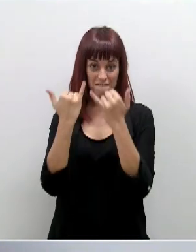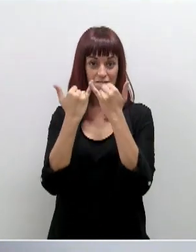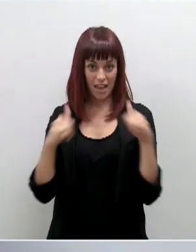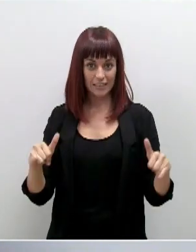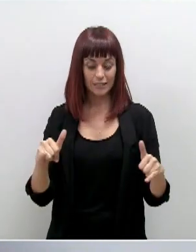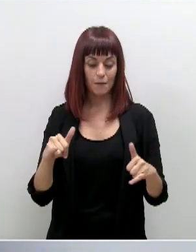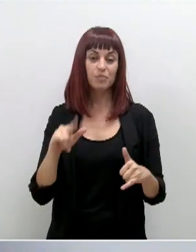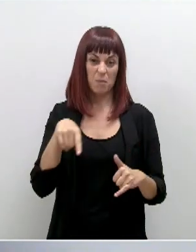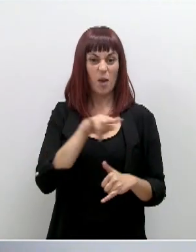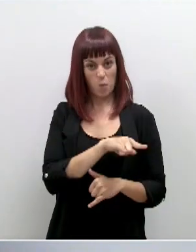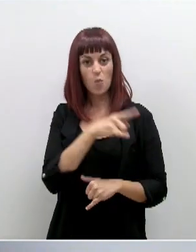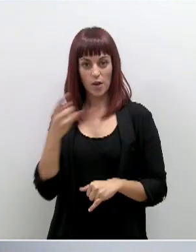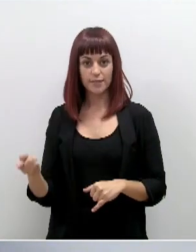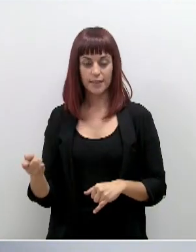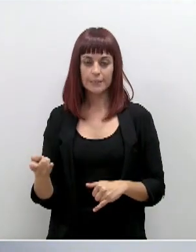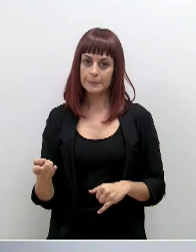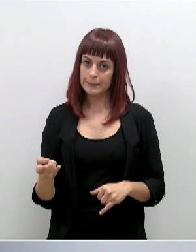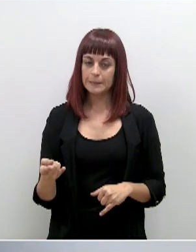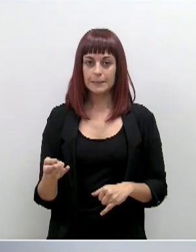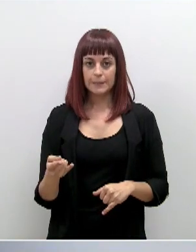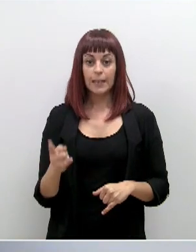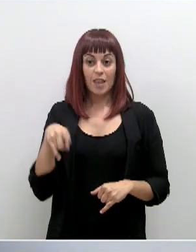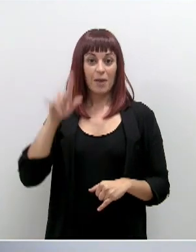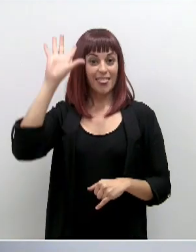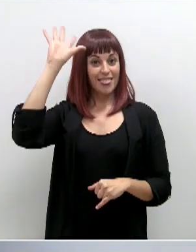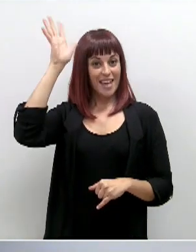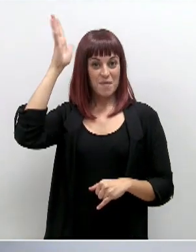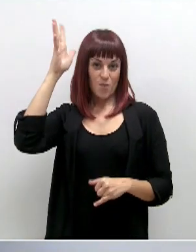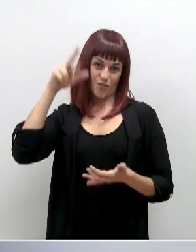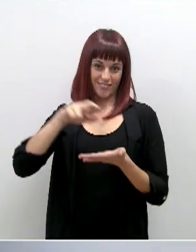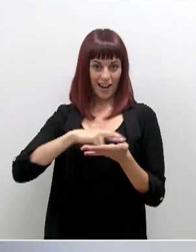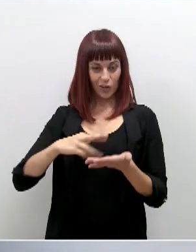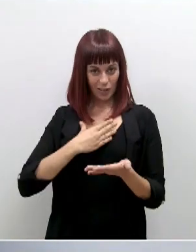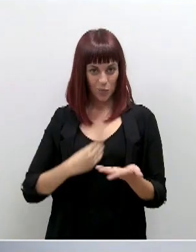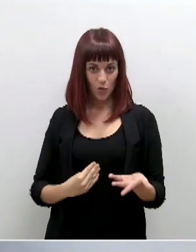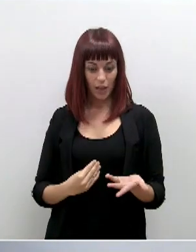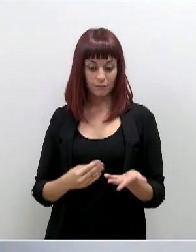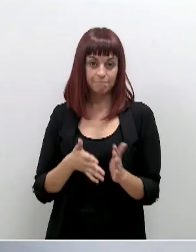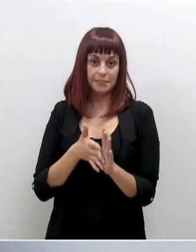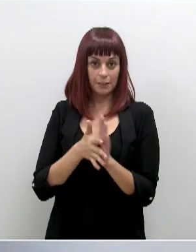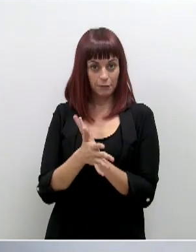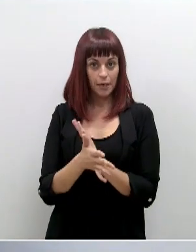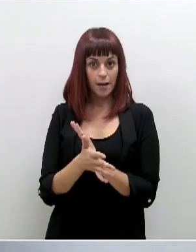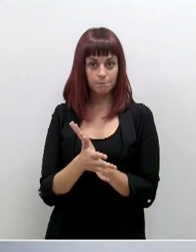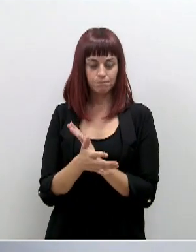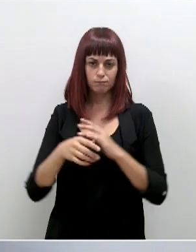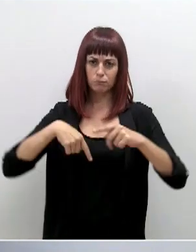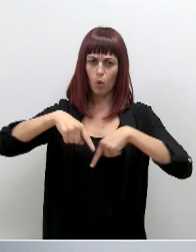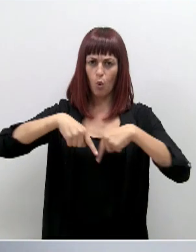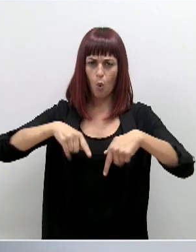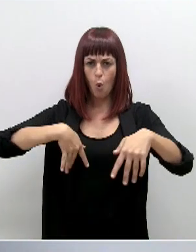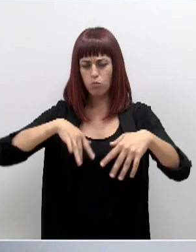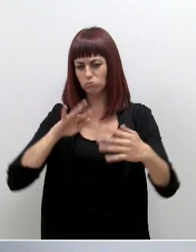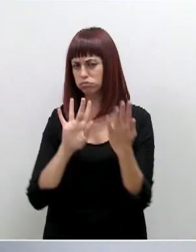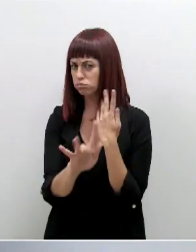en muchos lugares un puente y a eso sumamos el buen clima que ofrece habitualmente nuestra región, lo que propicia una mayor movilidad para las